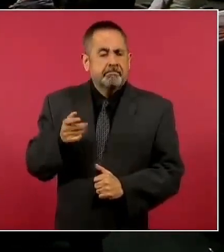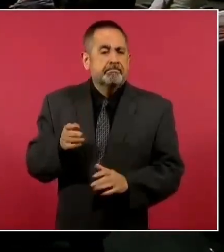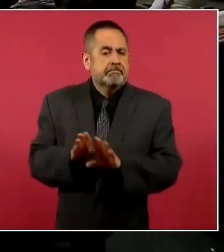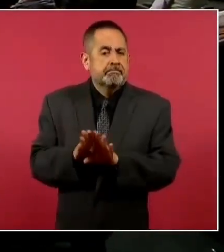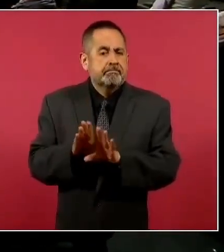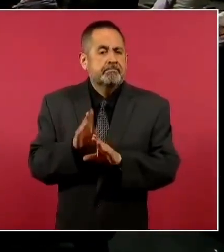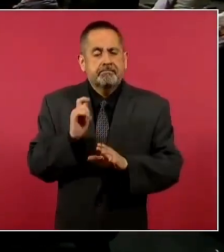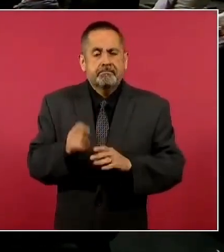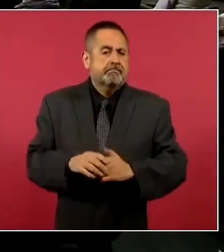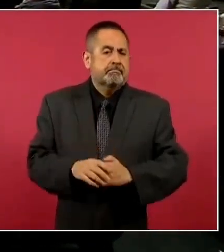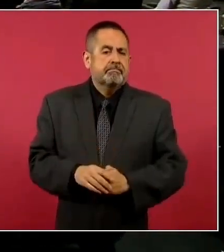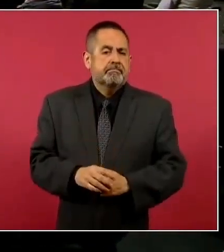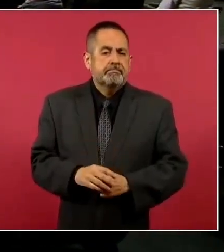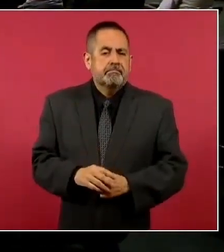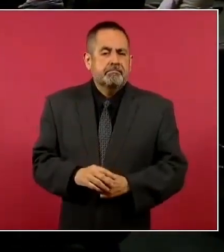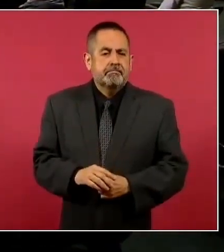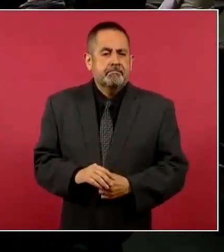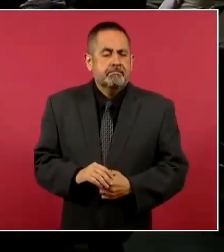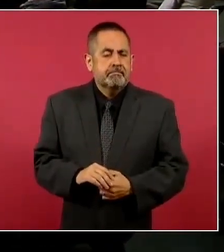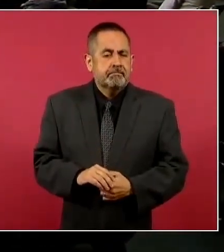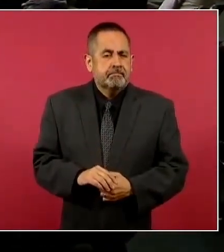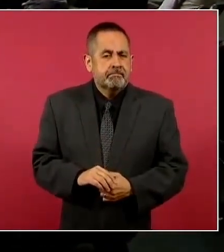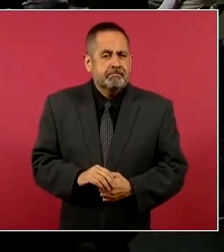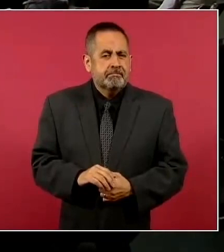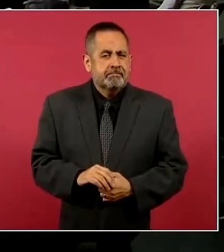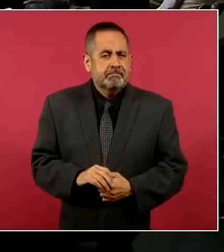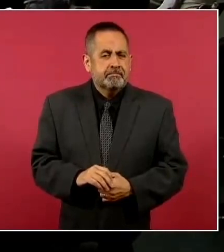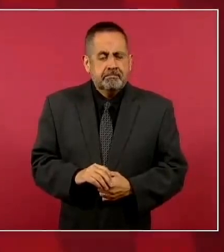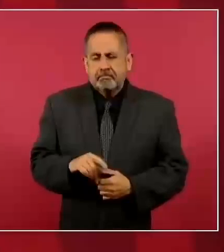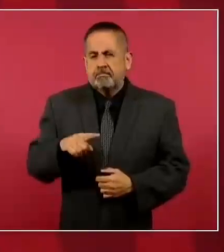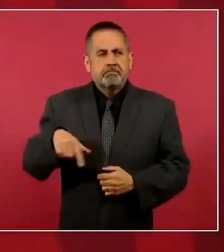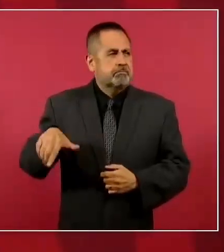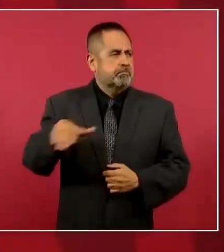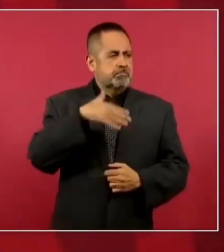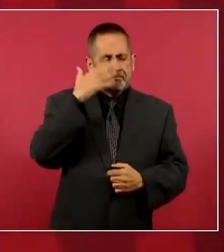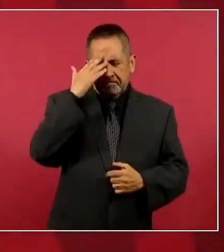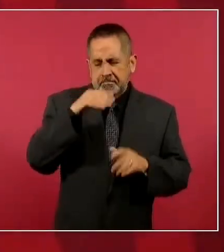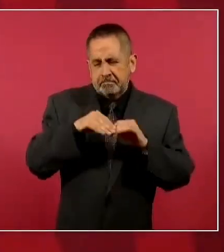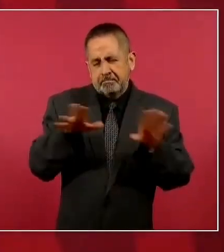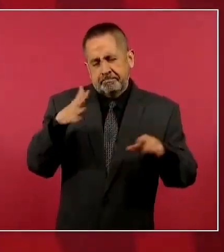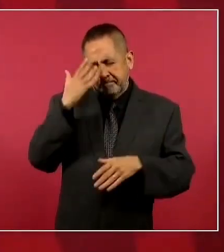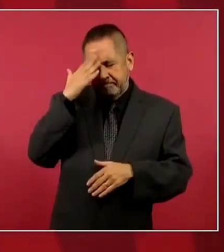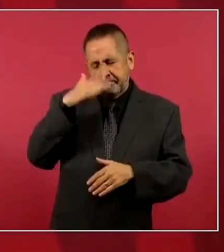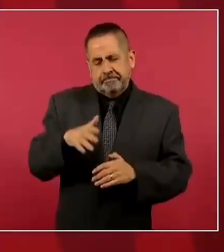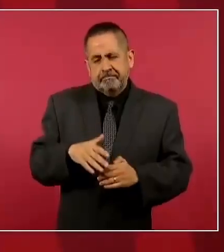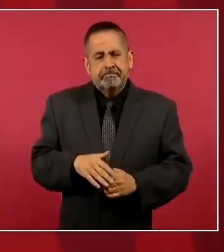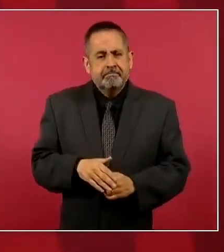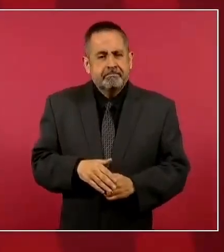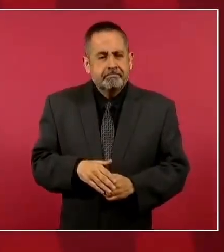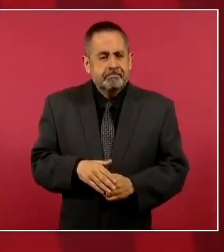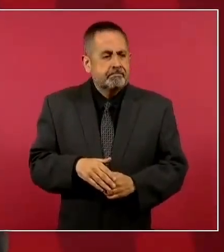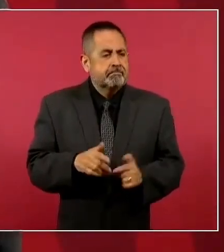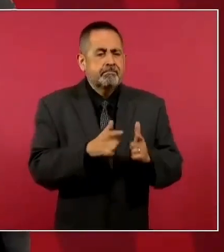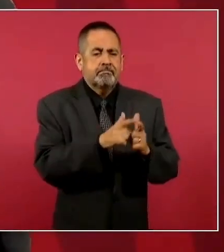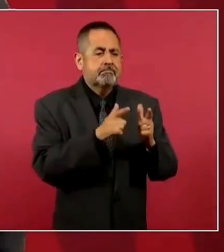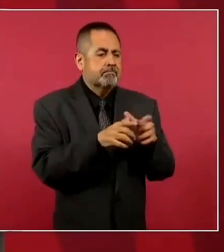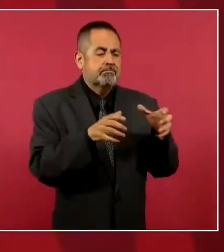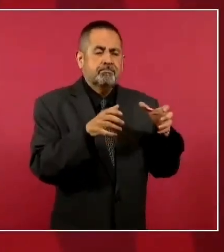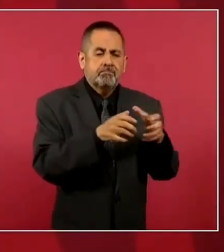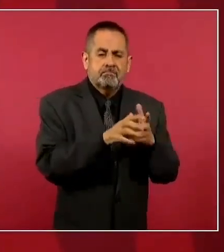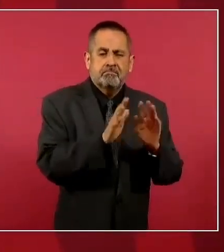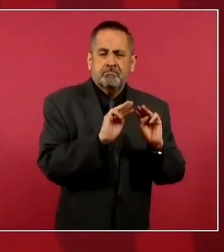era notorio de dominio público que las bandas de